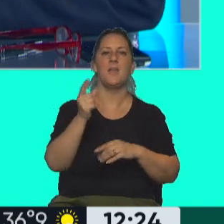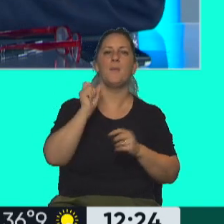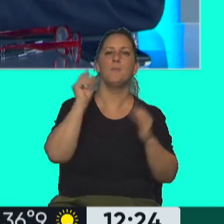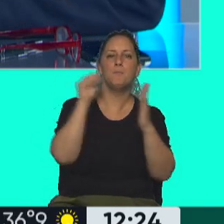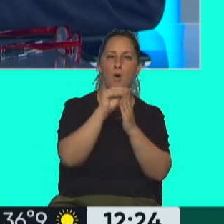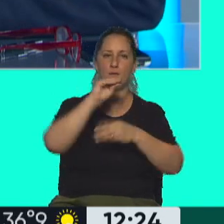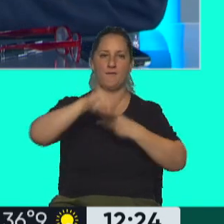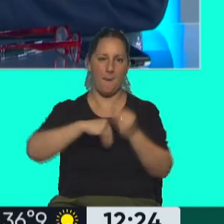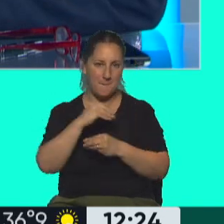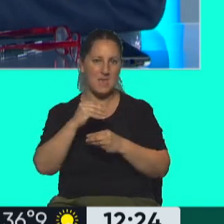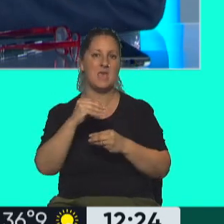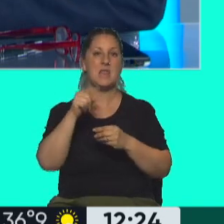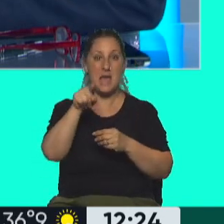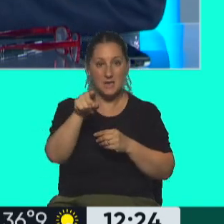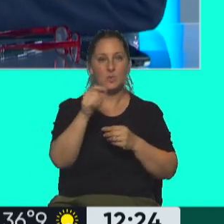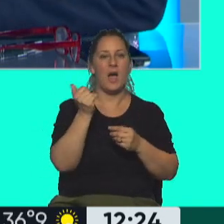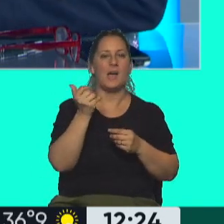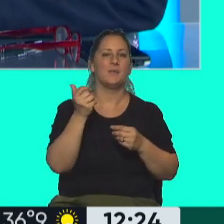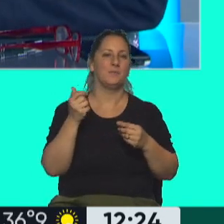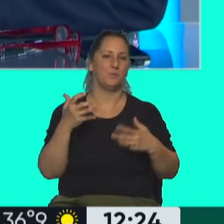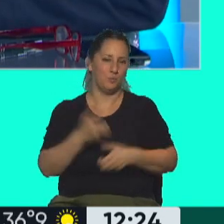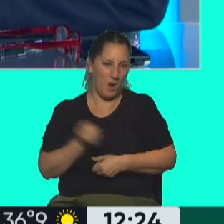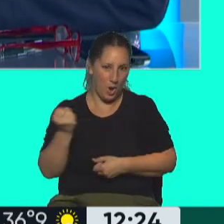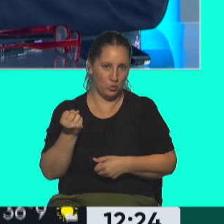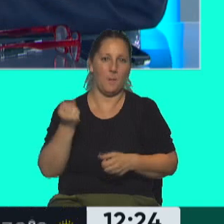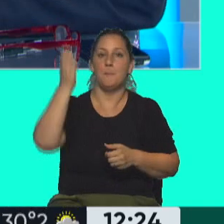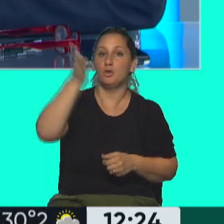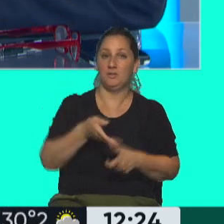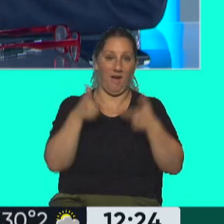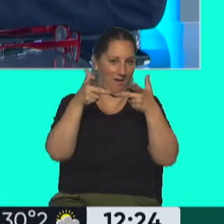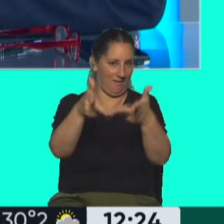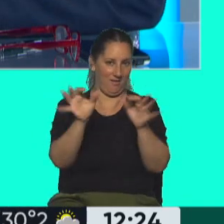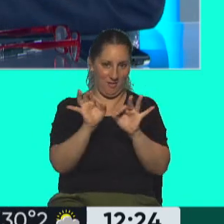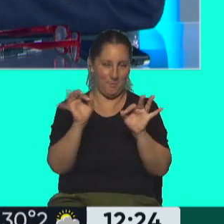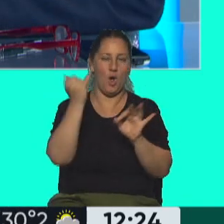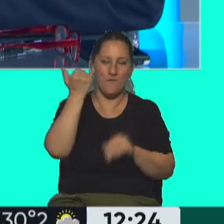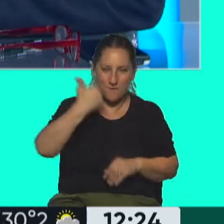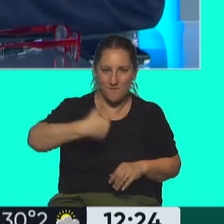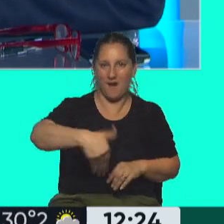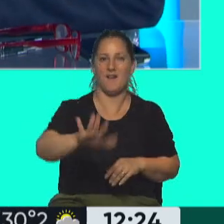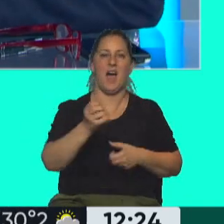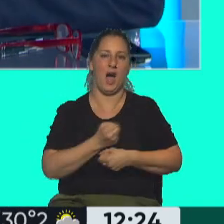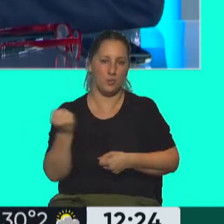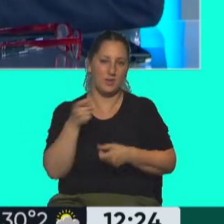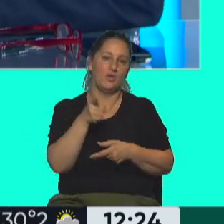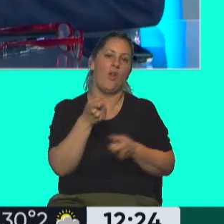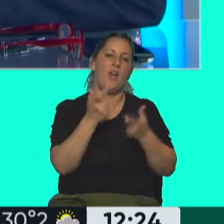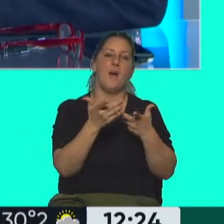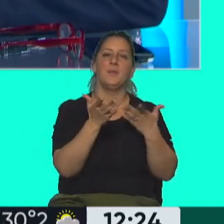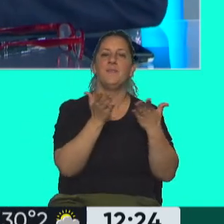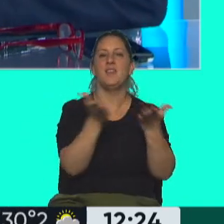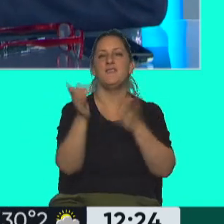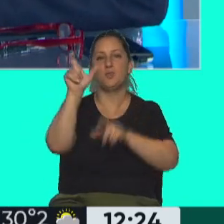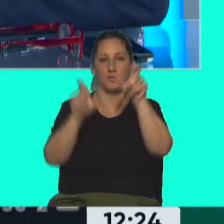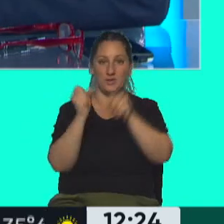familiares y demás, tienen un ajuste que no sé yo conocer el porcentaje todavía, pero va a haber un ajuste. Esto beneficia en general a todos